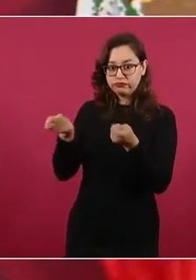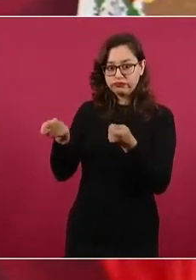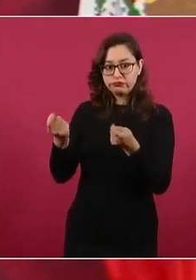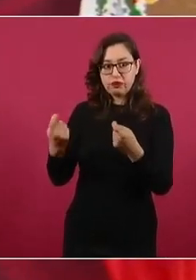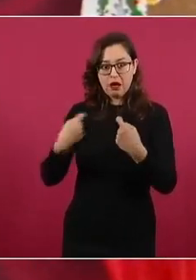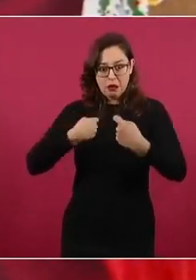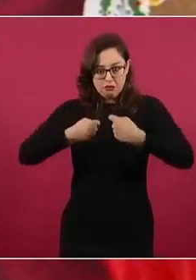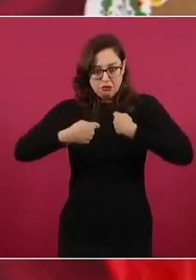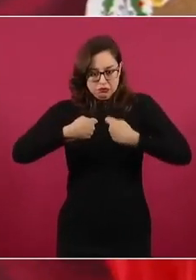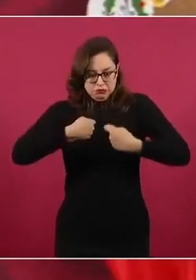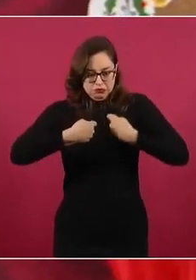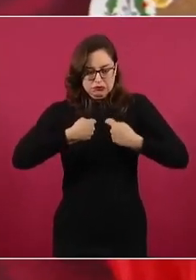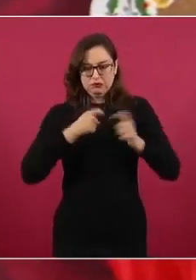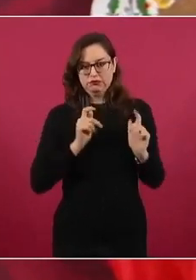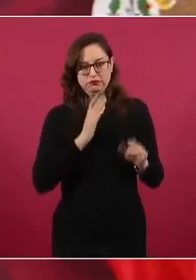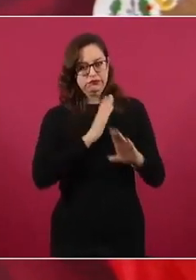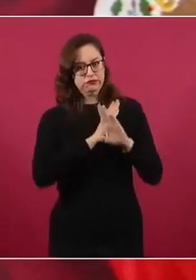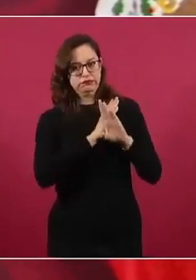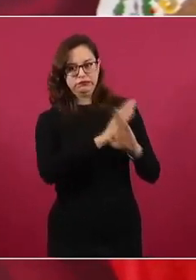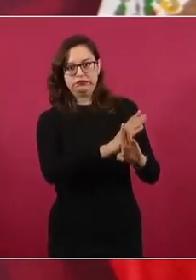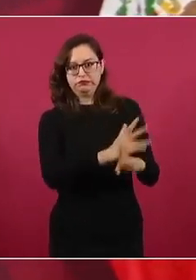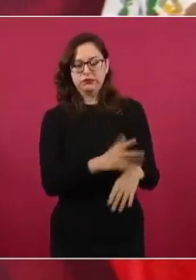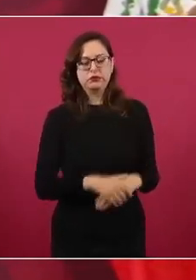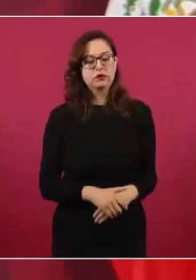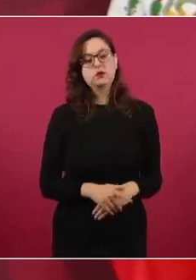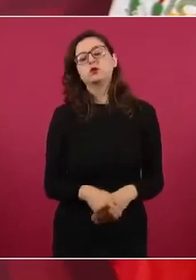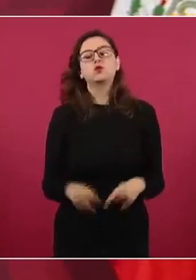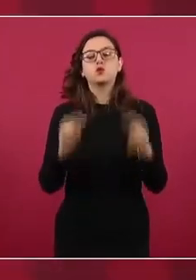líder sindical, cacique,